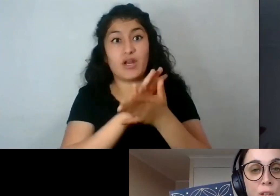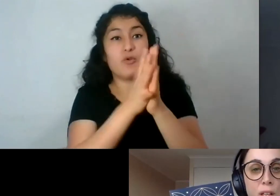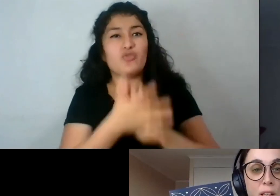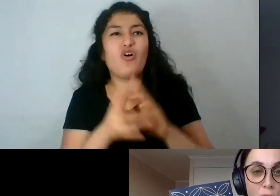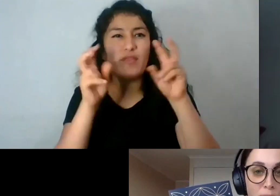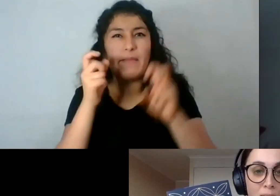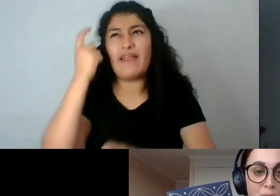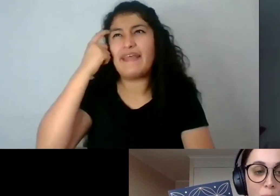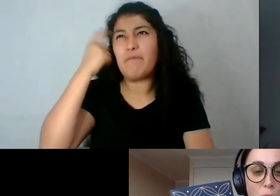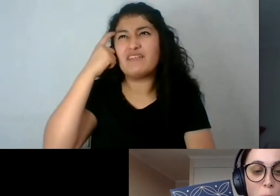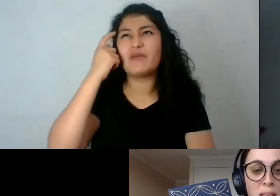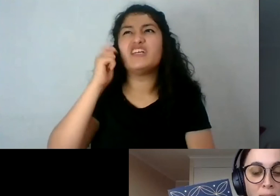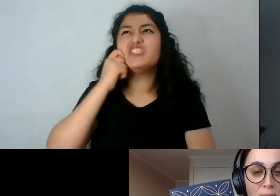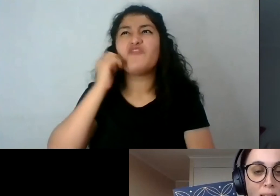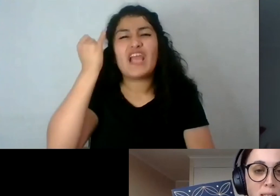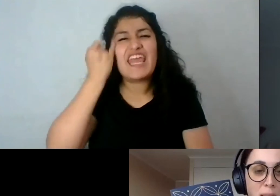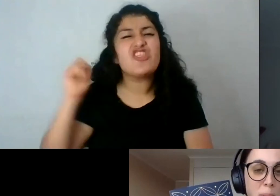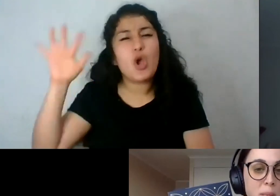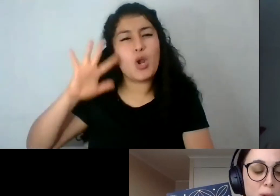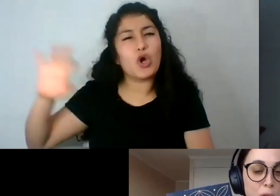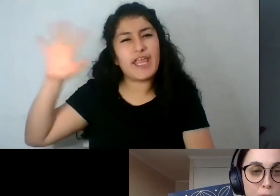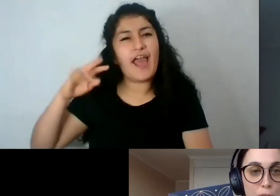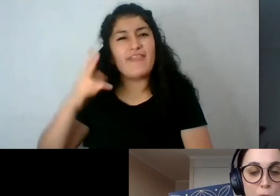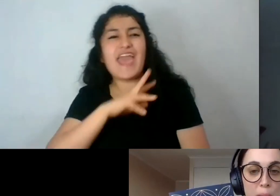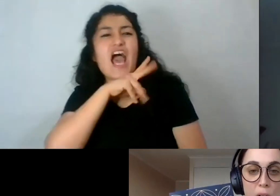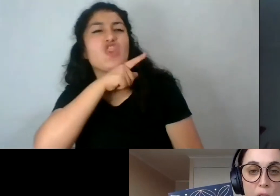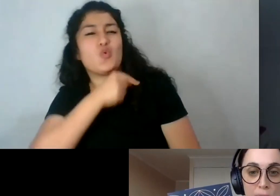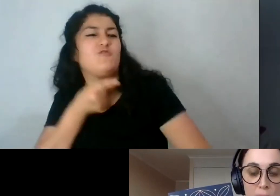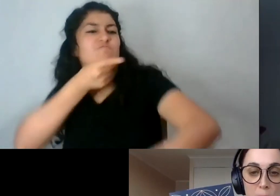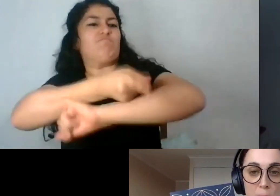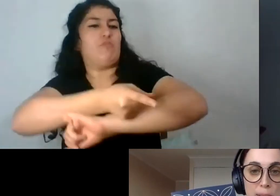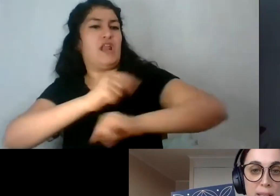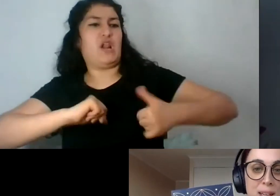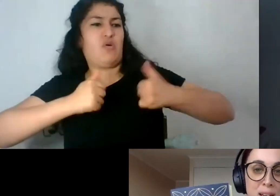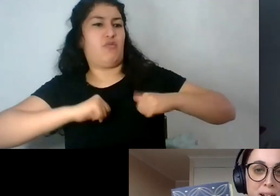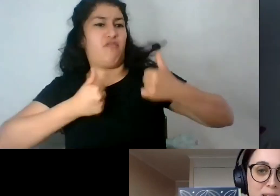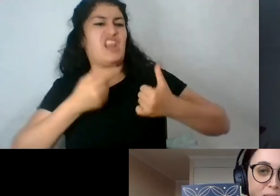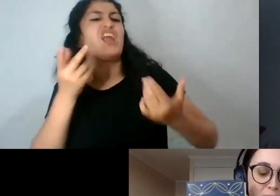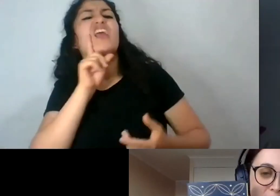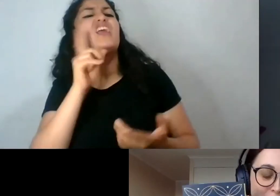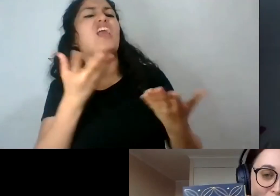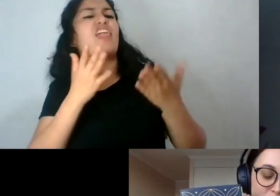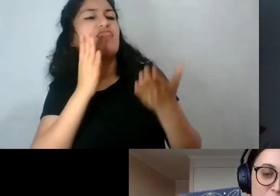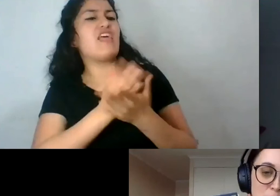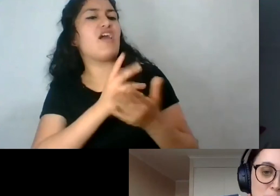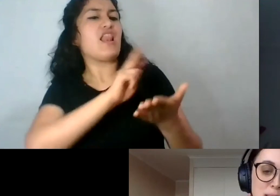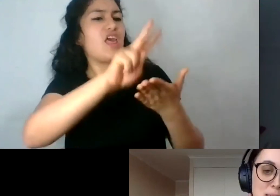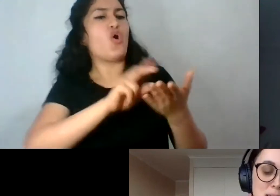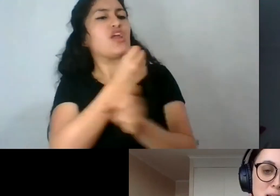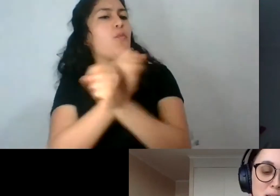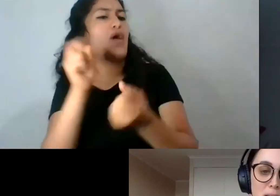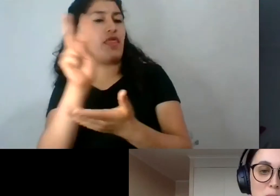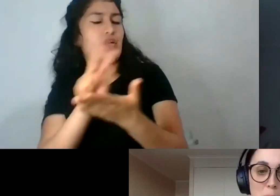son ideologías adulto-dominantes que están permeando los textos para jóvenes. Porque este texto es de una